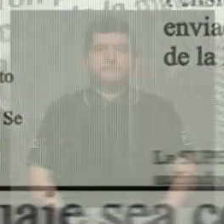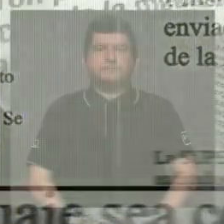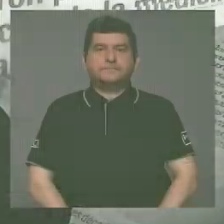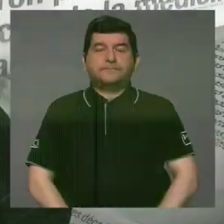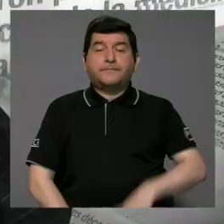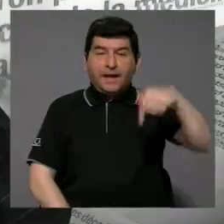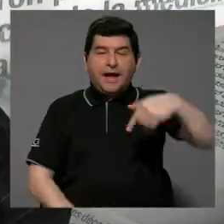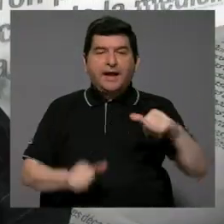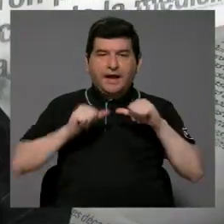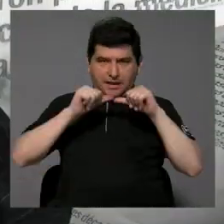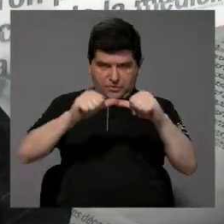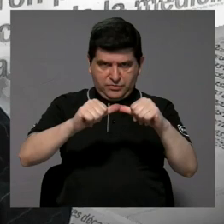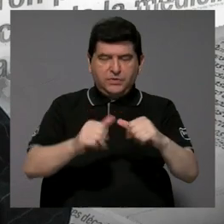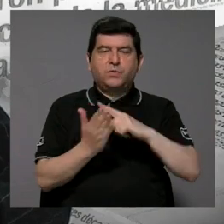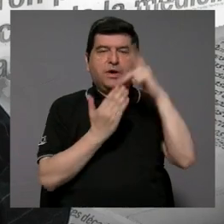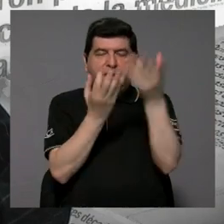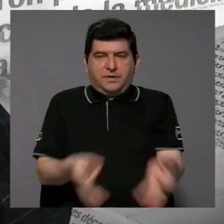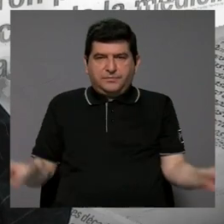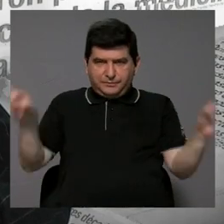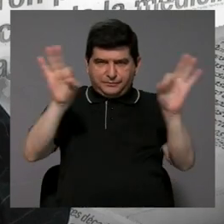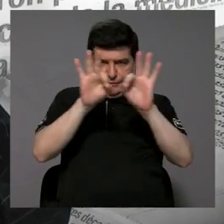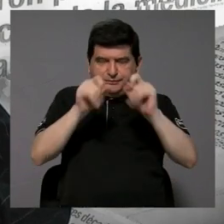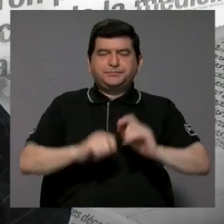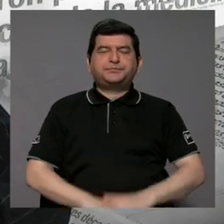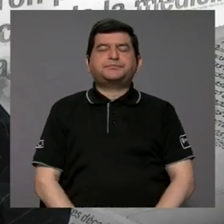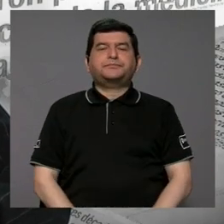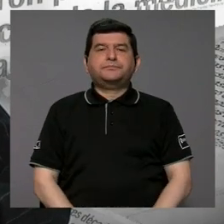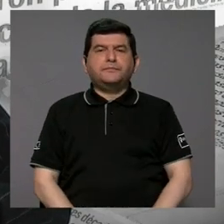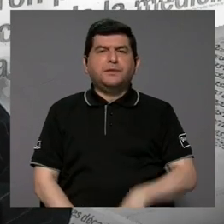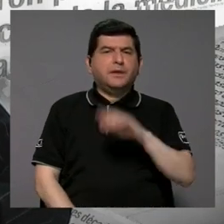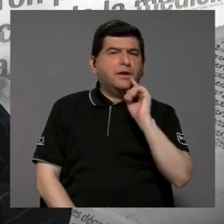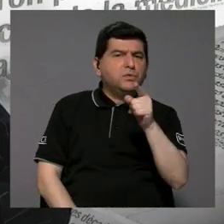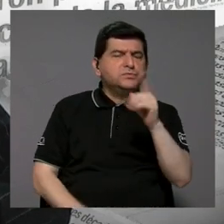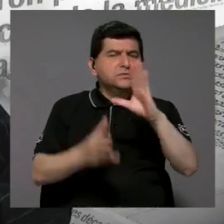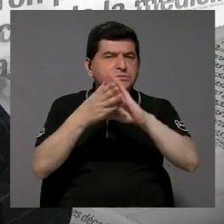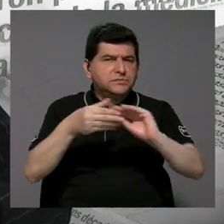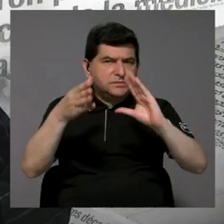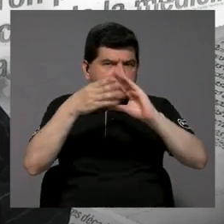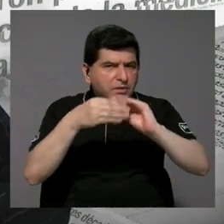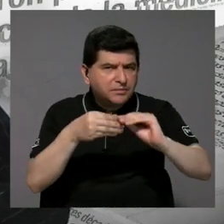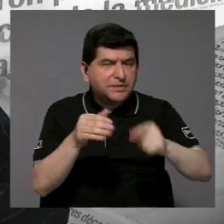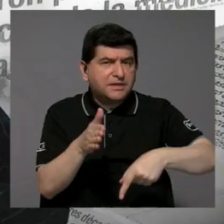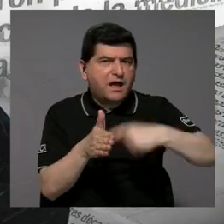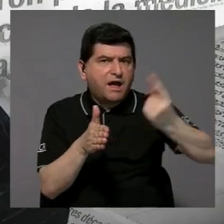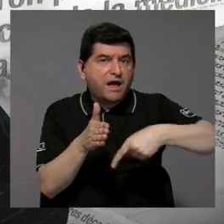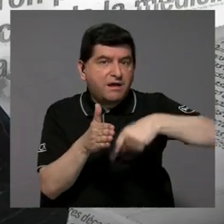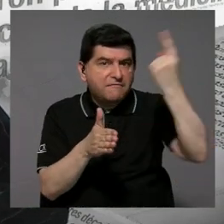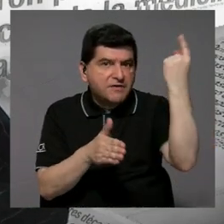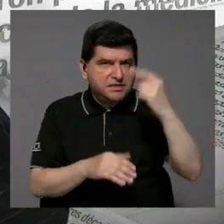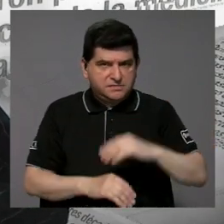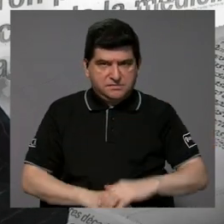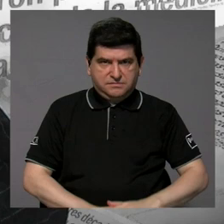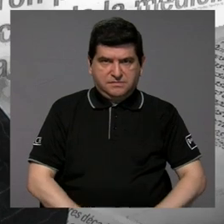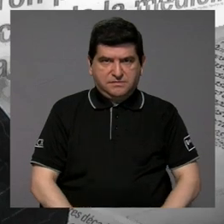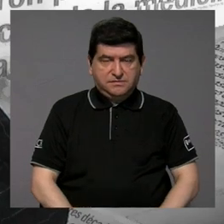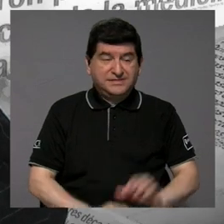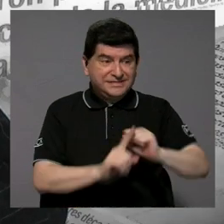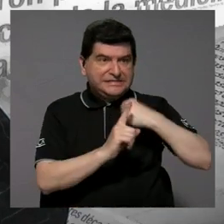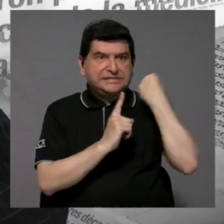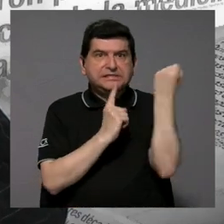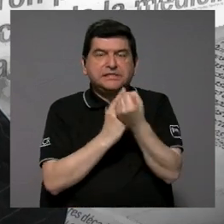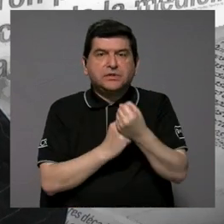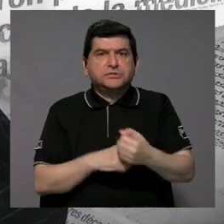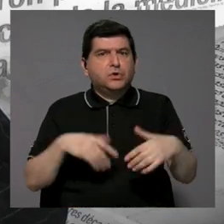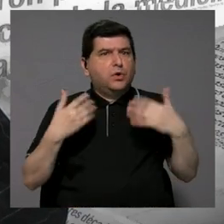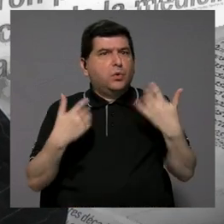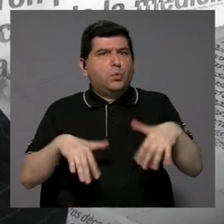Estamos de regreso con lo que importa. Gracias. Usted nos comentaba que a veces, inclusive, la situación es tan